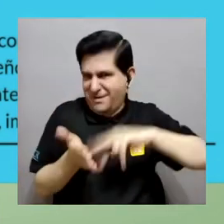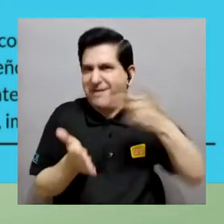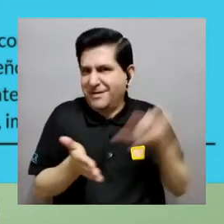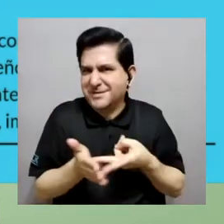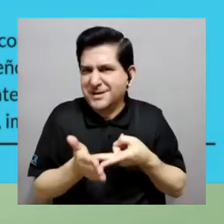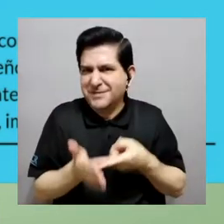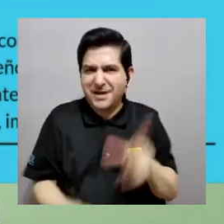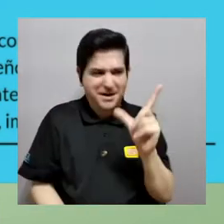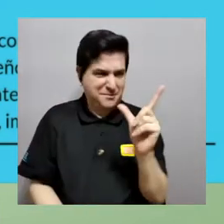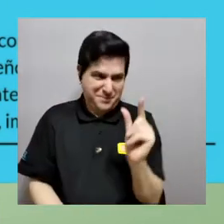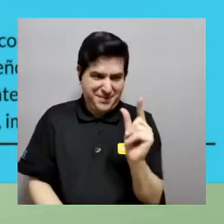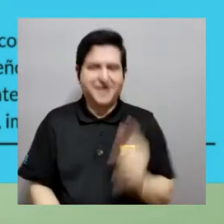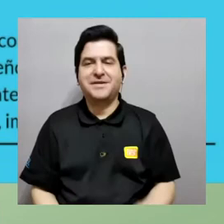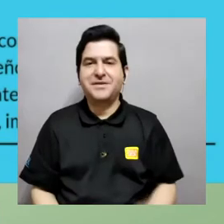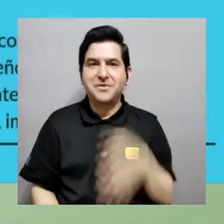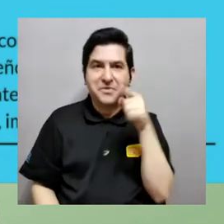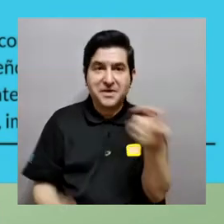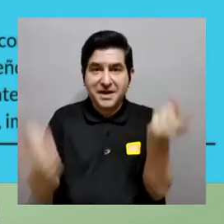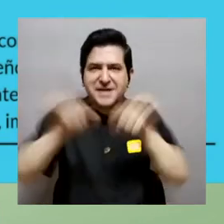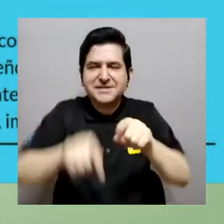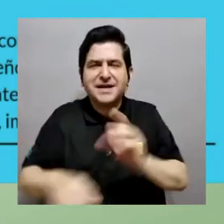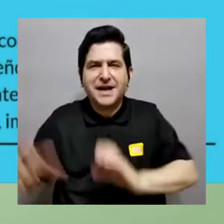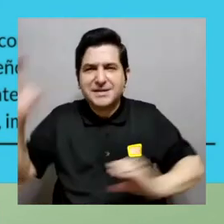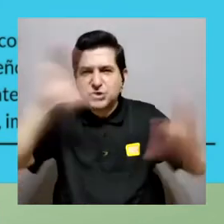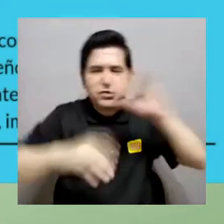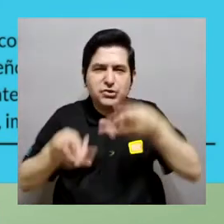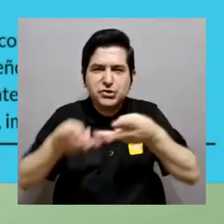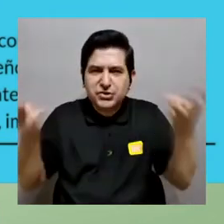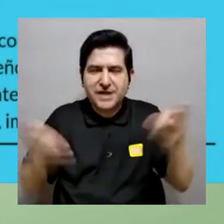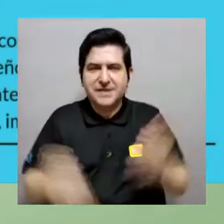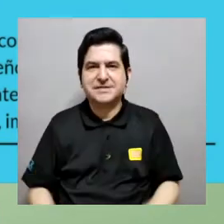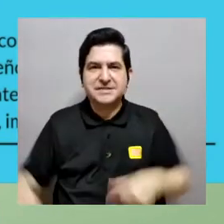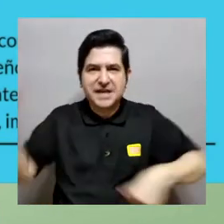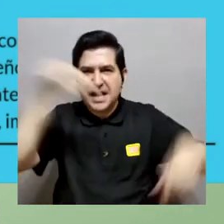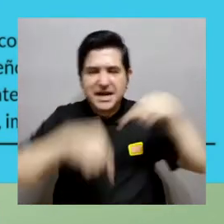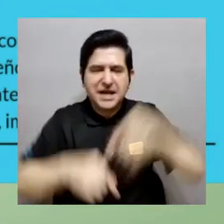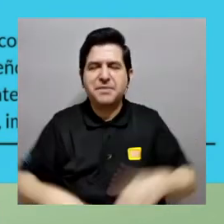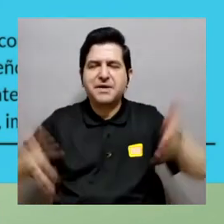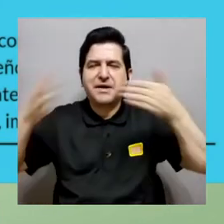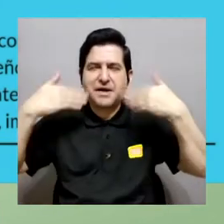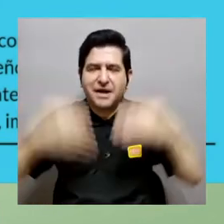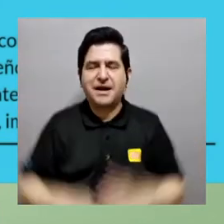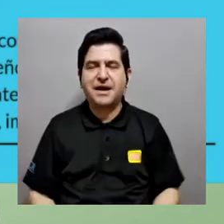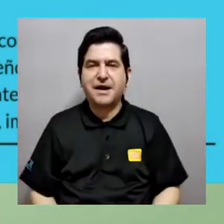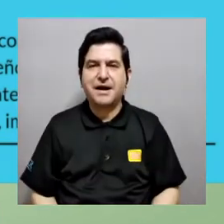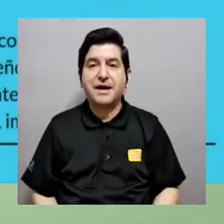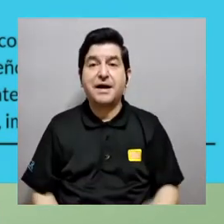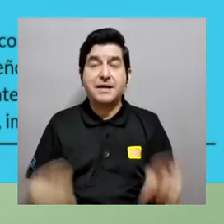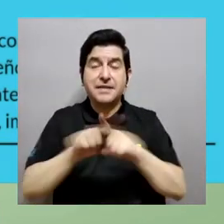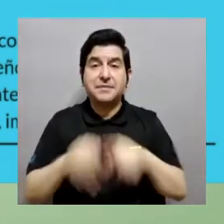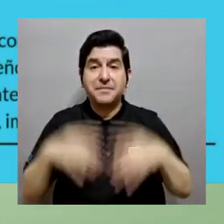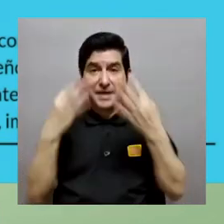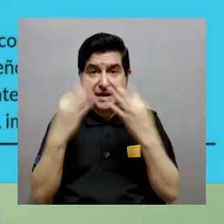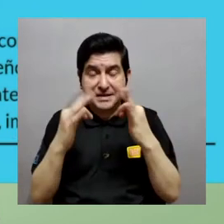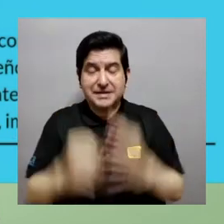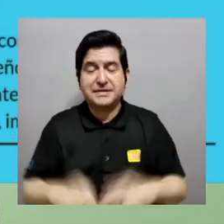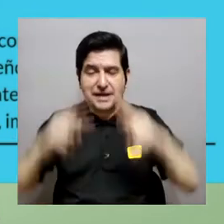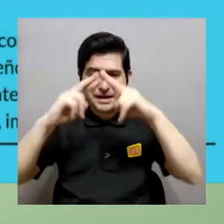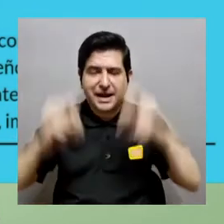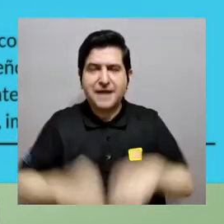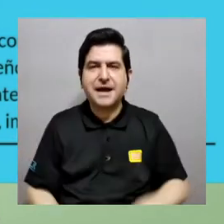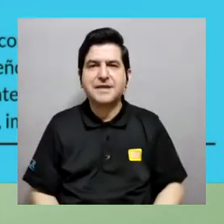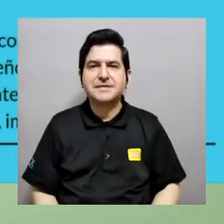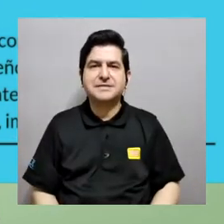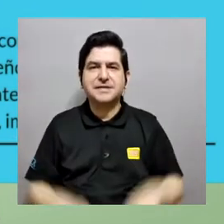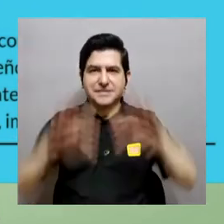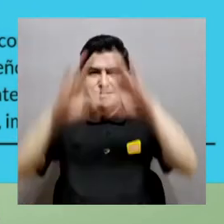relativamente pequeño, ya voy a decir que relativamente pequeño para todo eso. Generalmente están orientados hacia ciencia de materiales, química, meteorología,